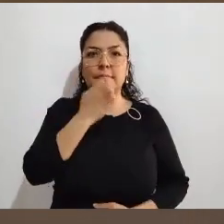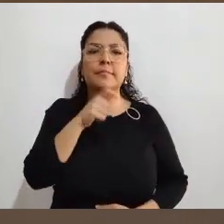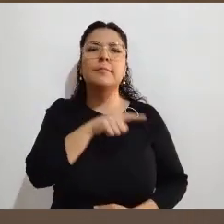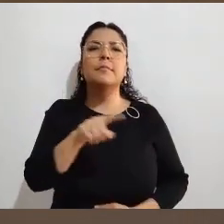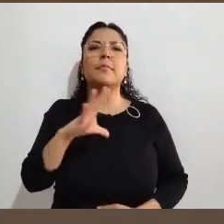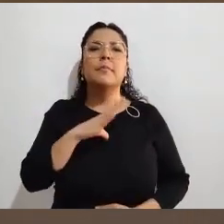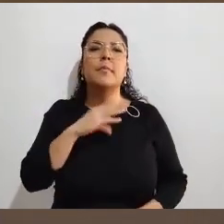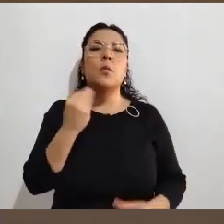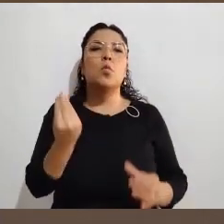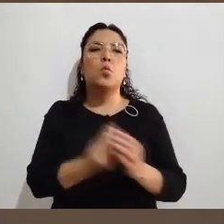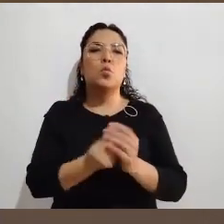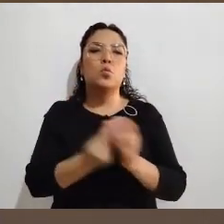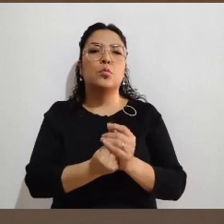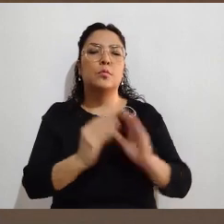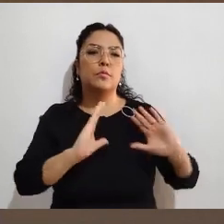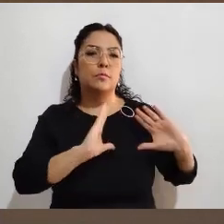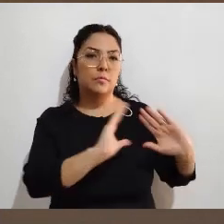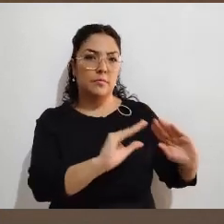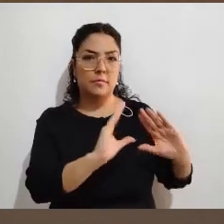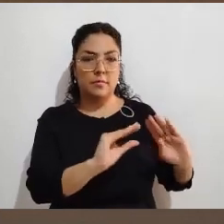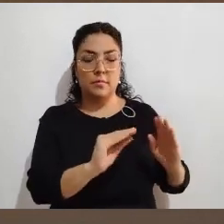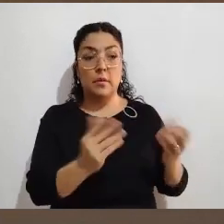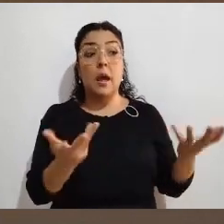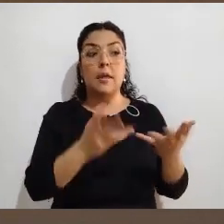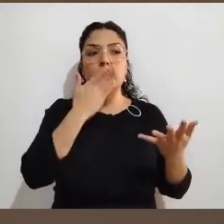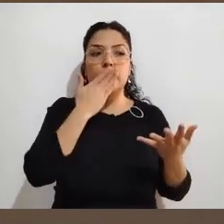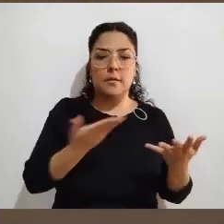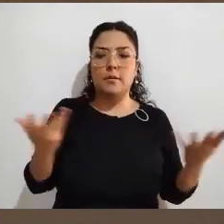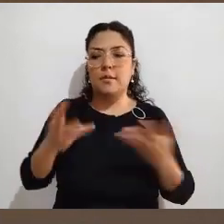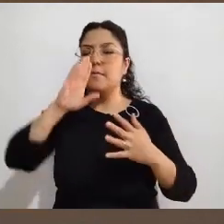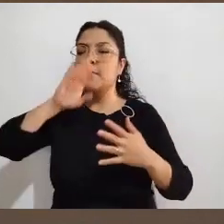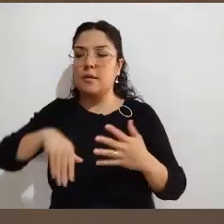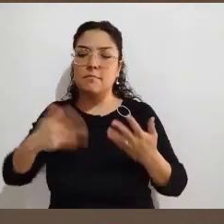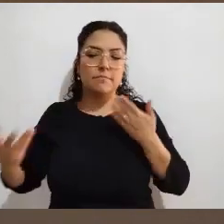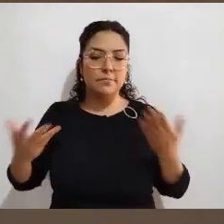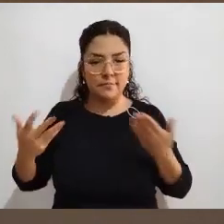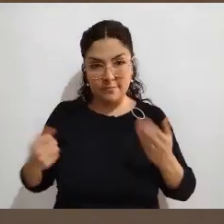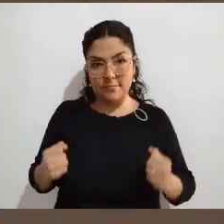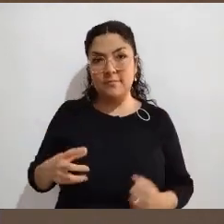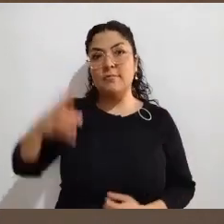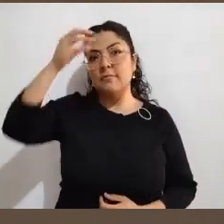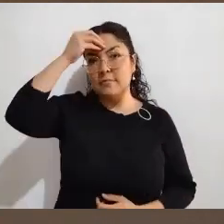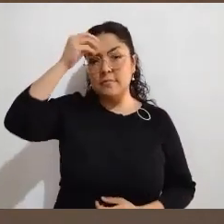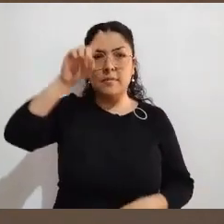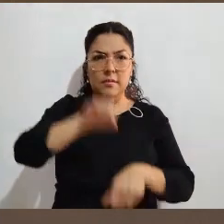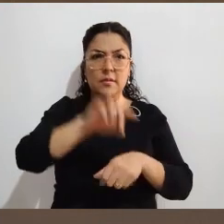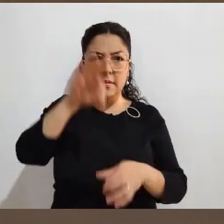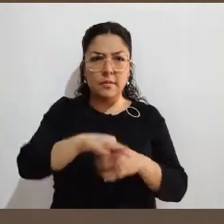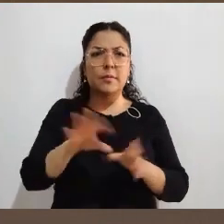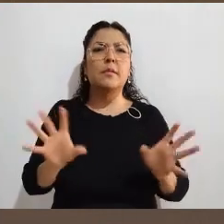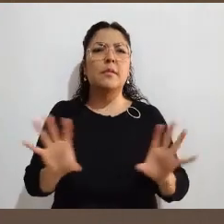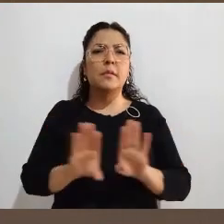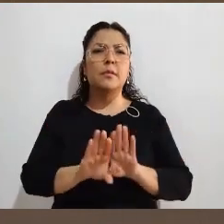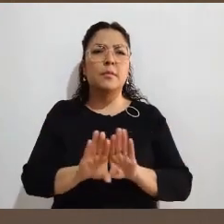estos temas de qué pueden hacer, qué no pueden hacer, cuáles son los actos que se van a observar, cómo va a estar la jornada electoral.